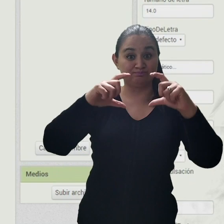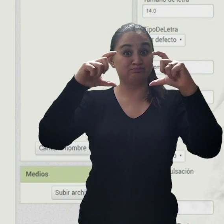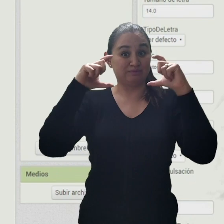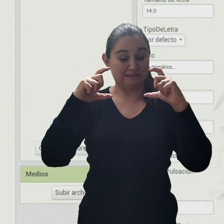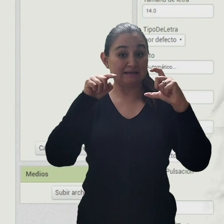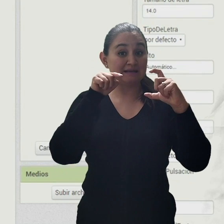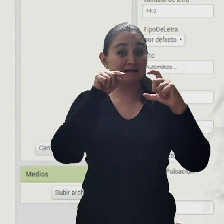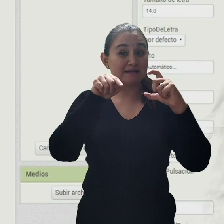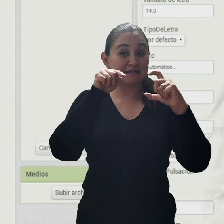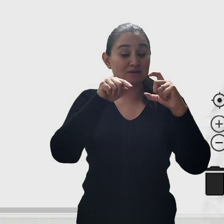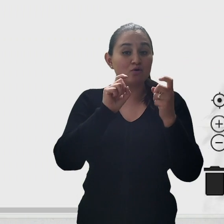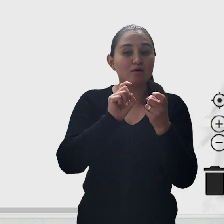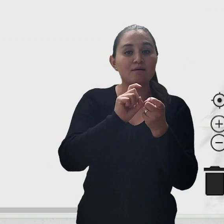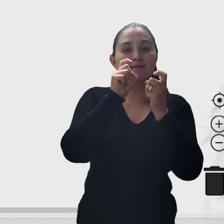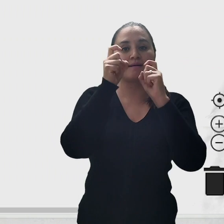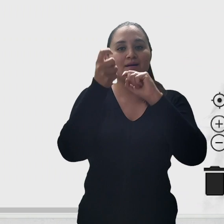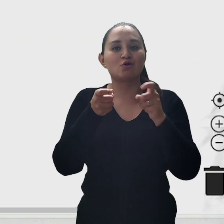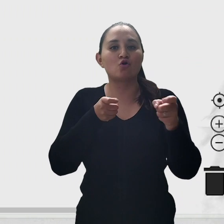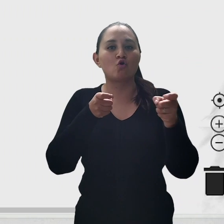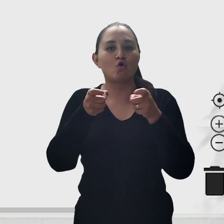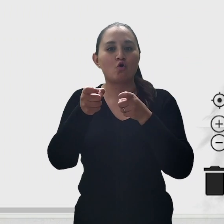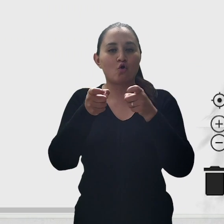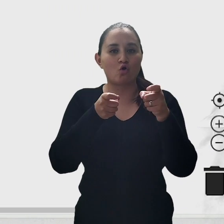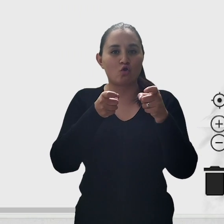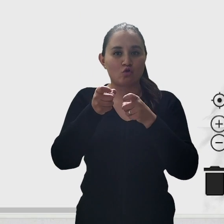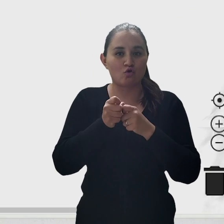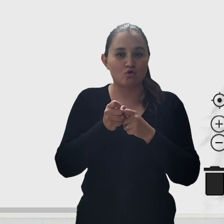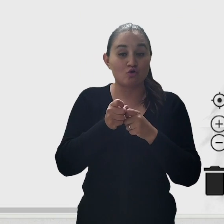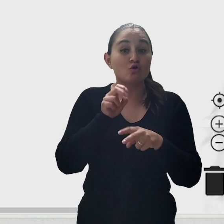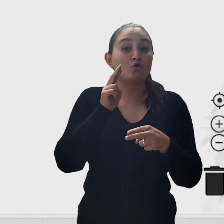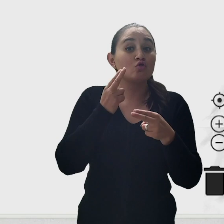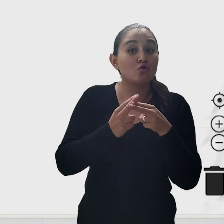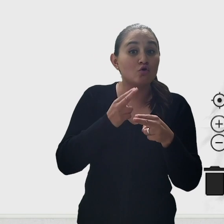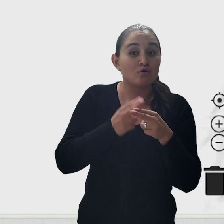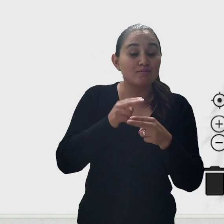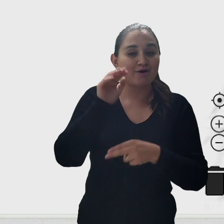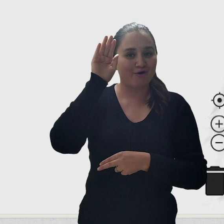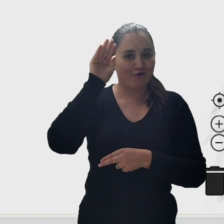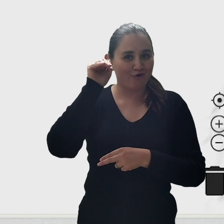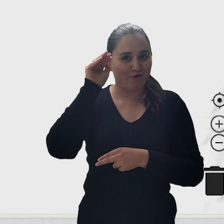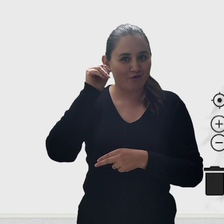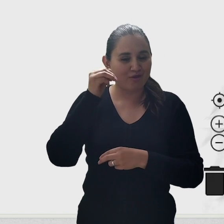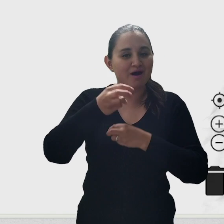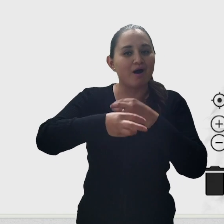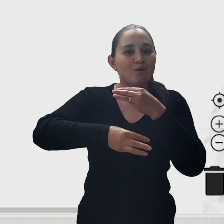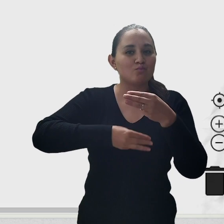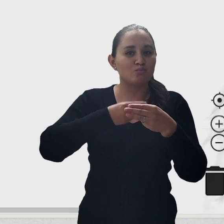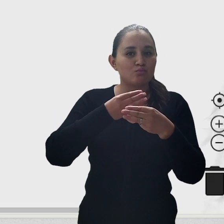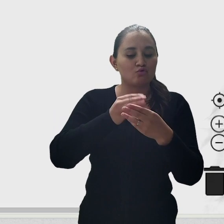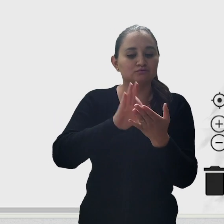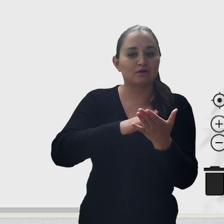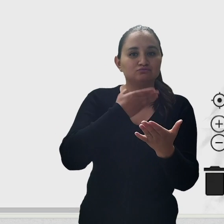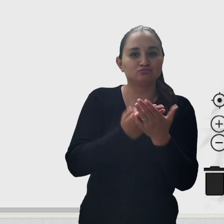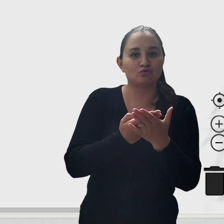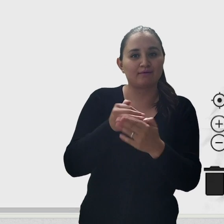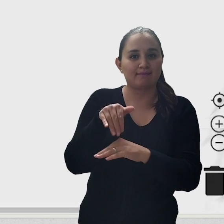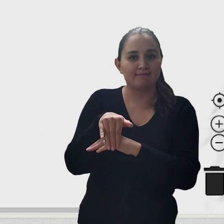etiqueta Hola Mundo. Eso lo hacemos con el bloque que controla la acción de clic.